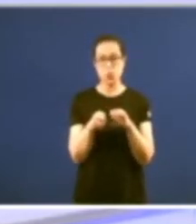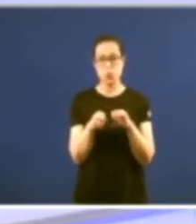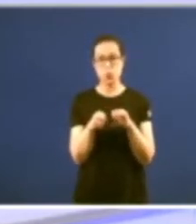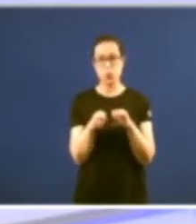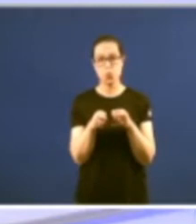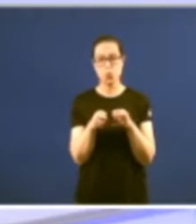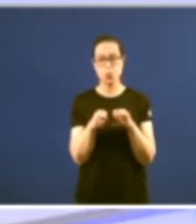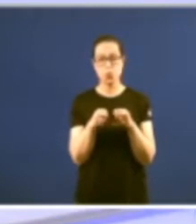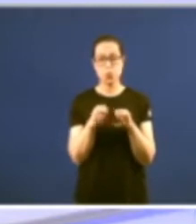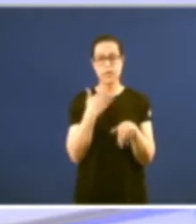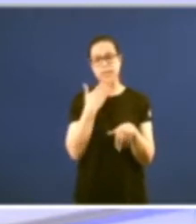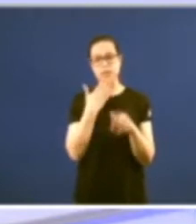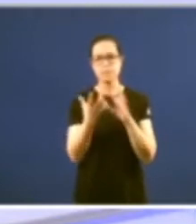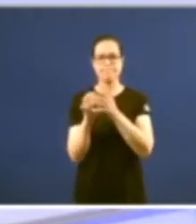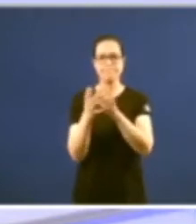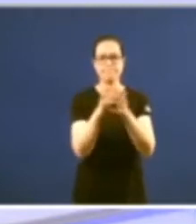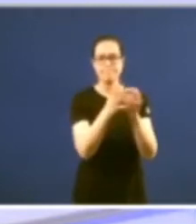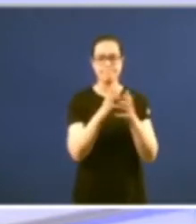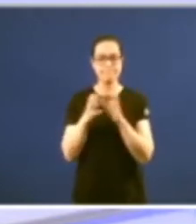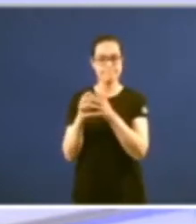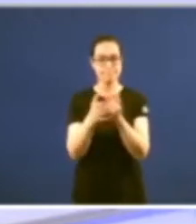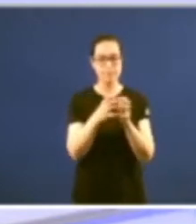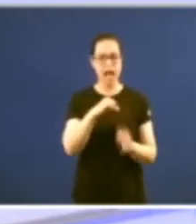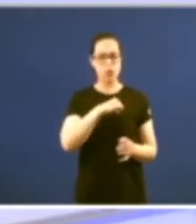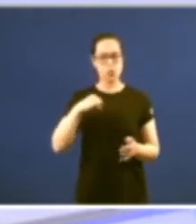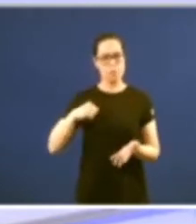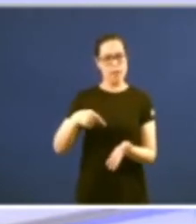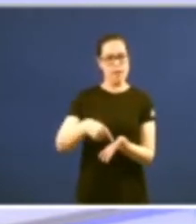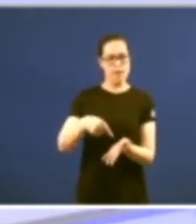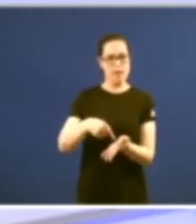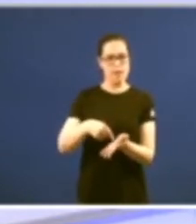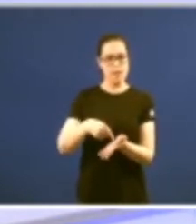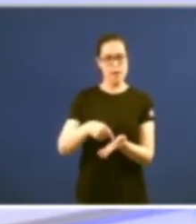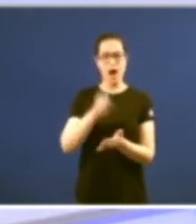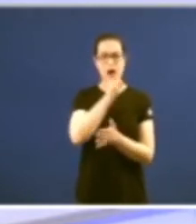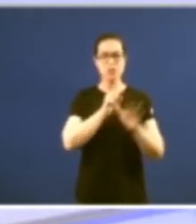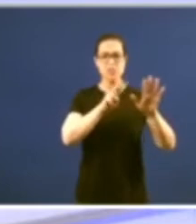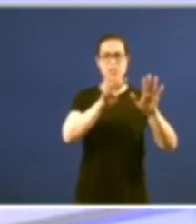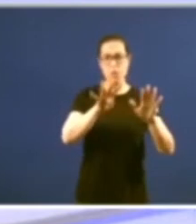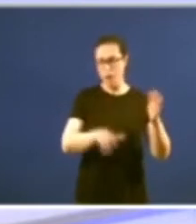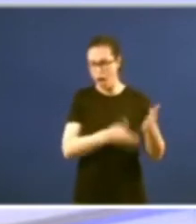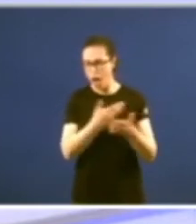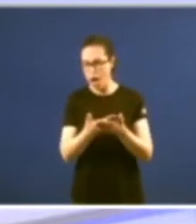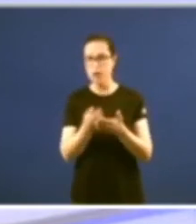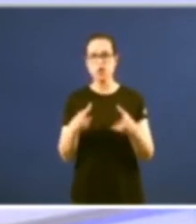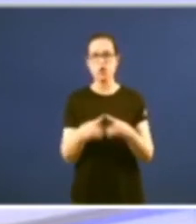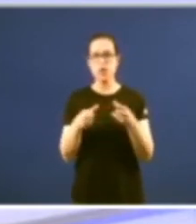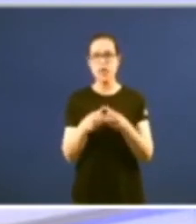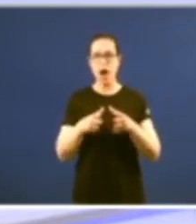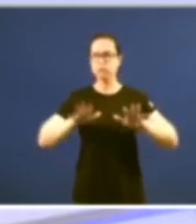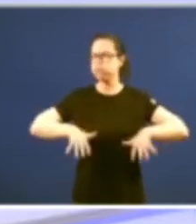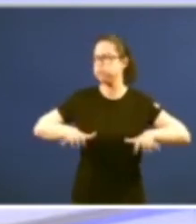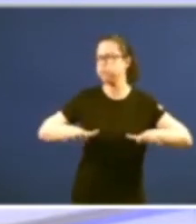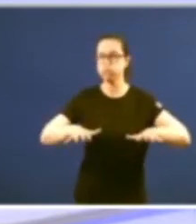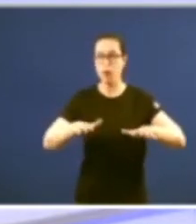os pactos dos tal a reivindicación da autonomía perder a boa parte do seu entusiasmo social inicial